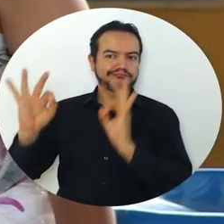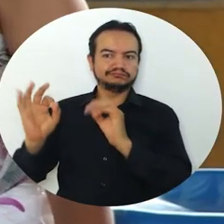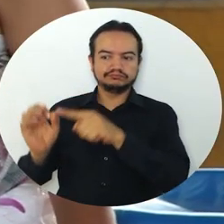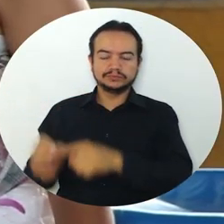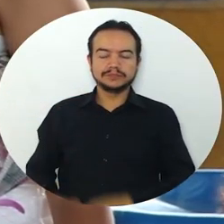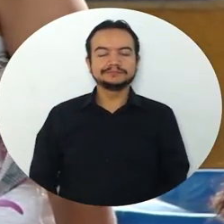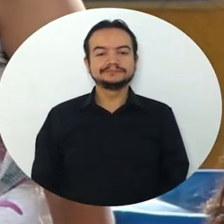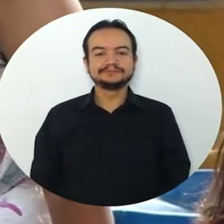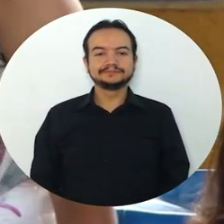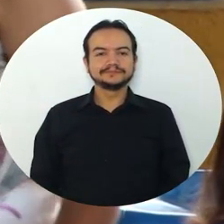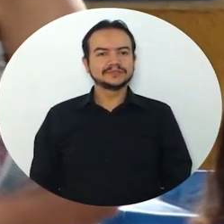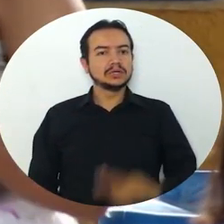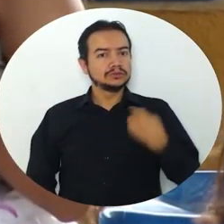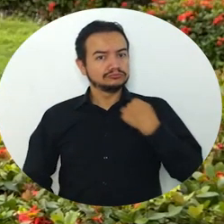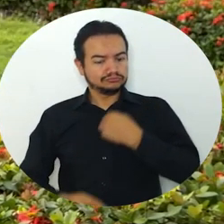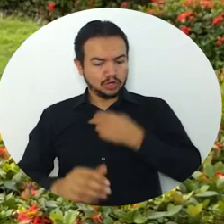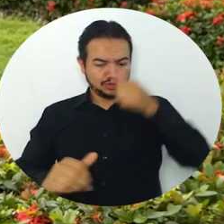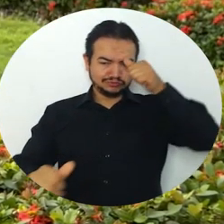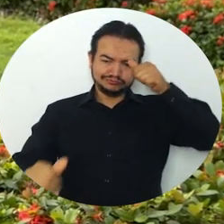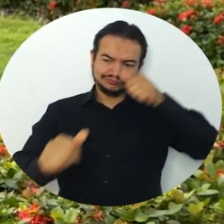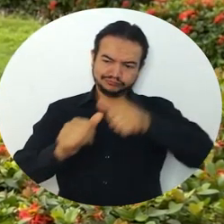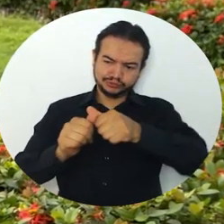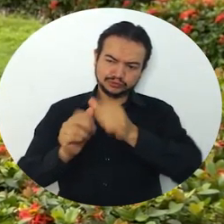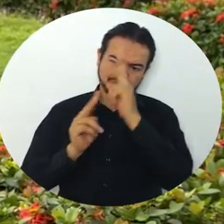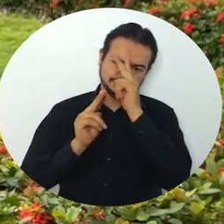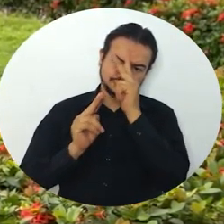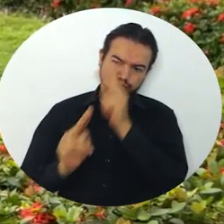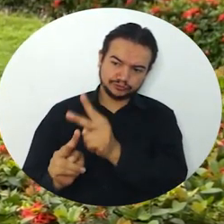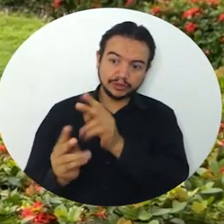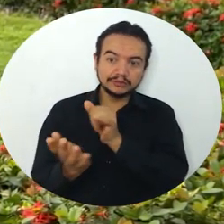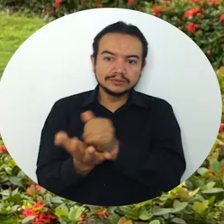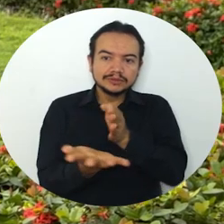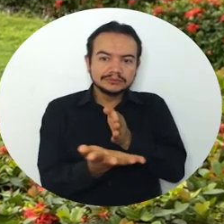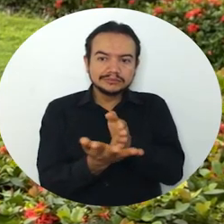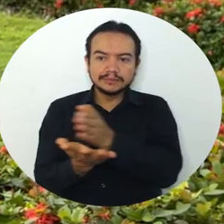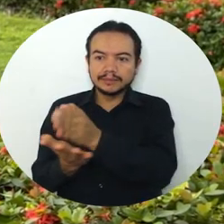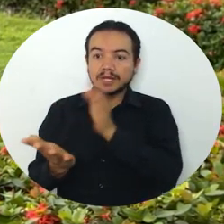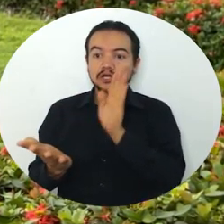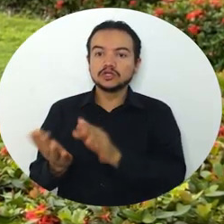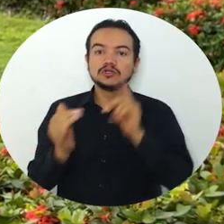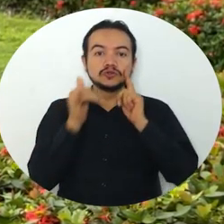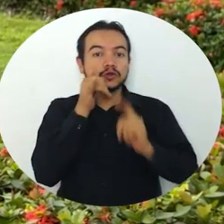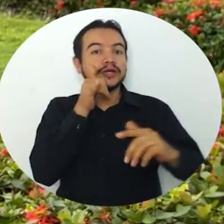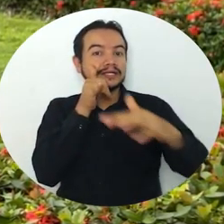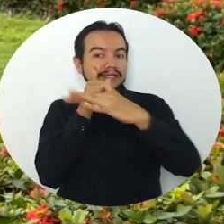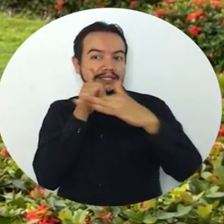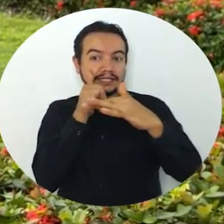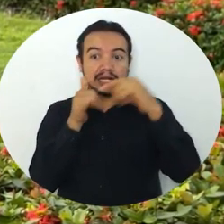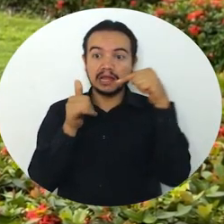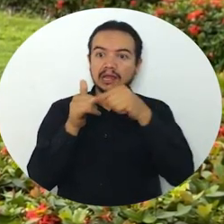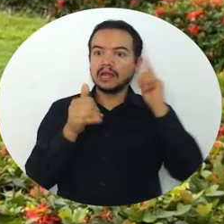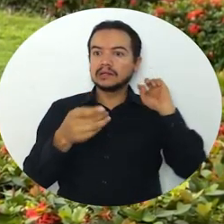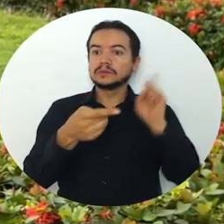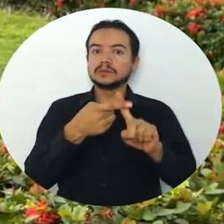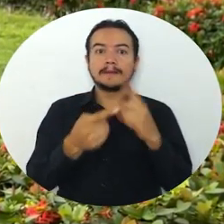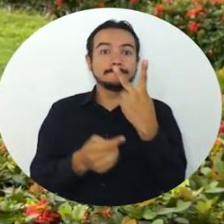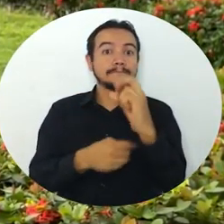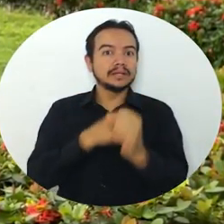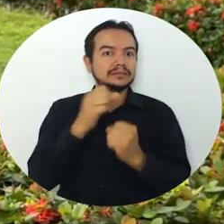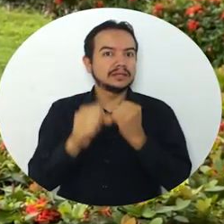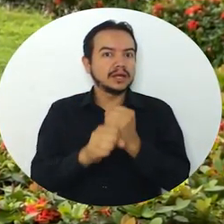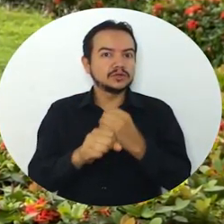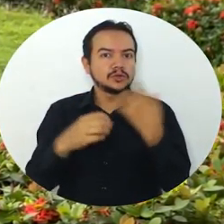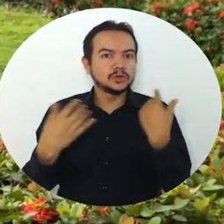representado el programa. Estamos vinculados a esta conmemoración del Programa de Ingeniería Ambiental, el cual ya cumple 20